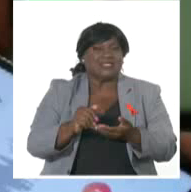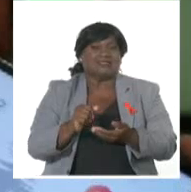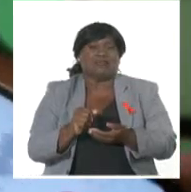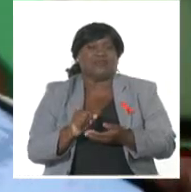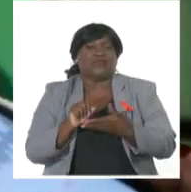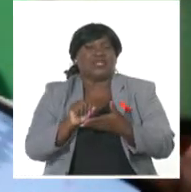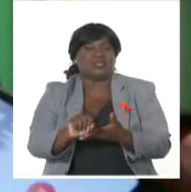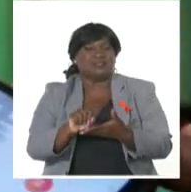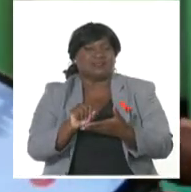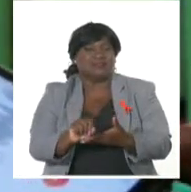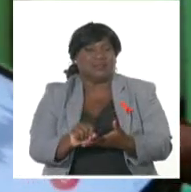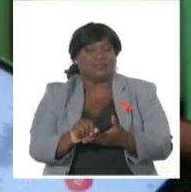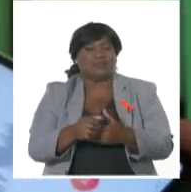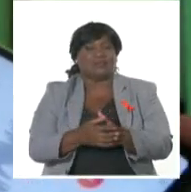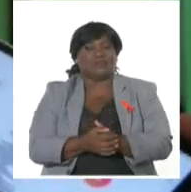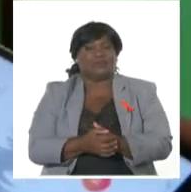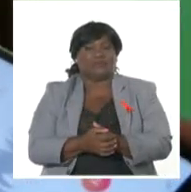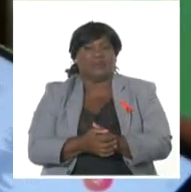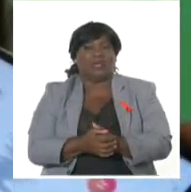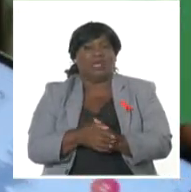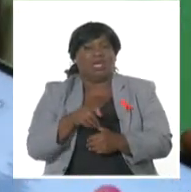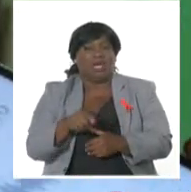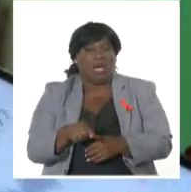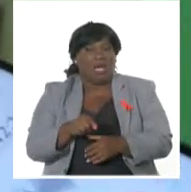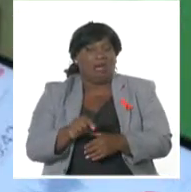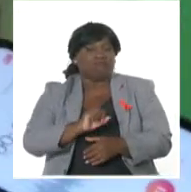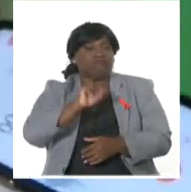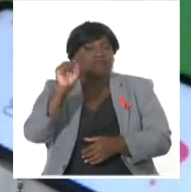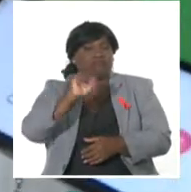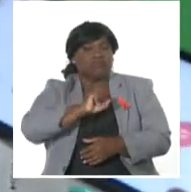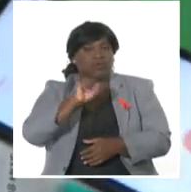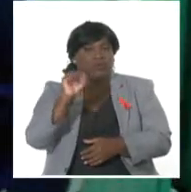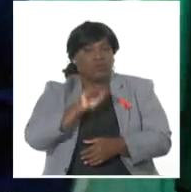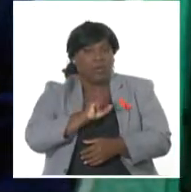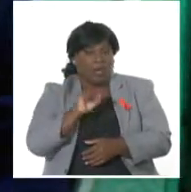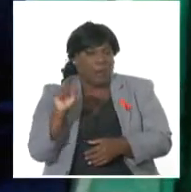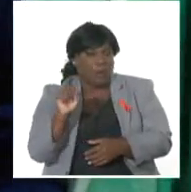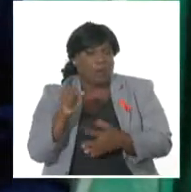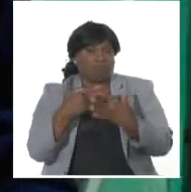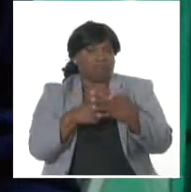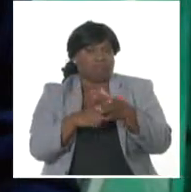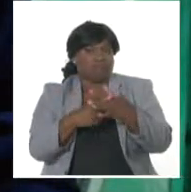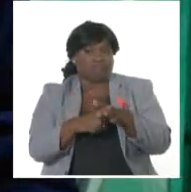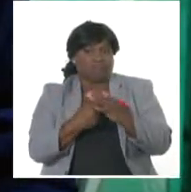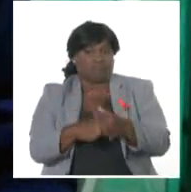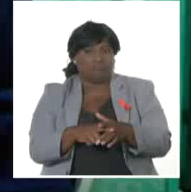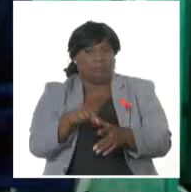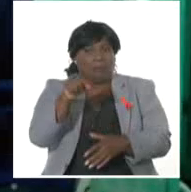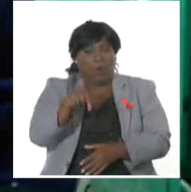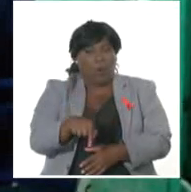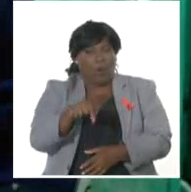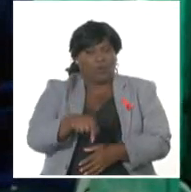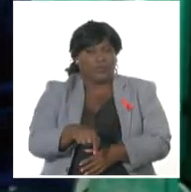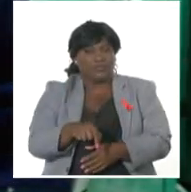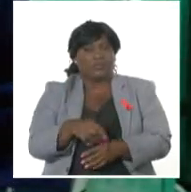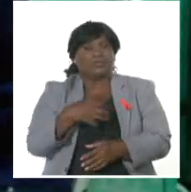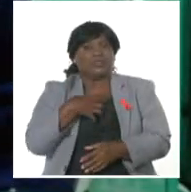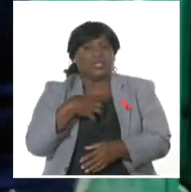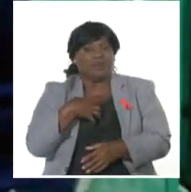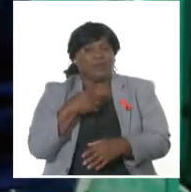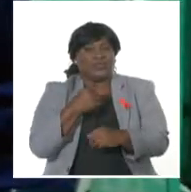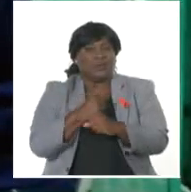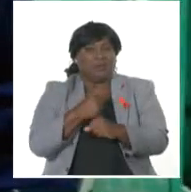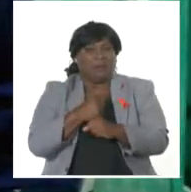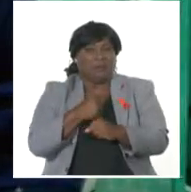donde logramos por lo menos quitar la peor parte. En el día de hoy, contamos los trabajadores